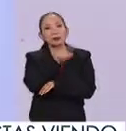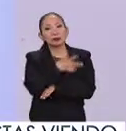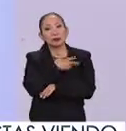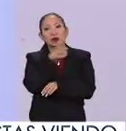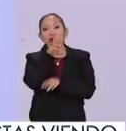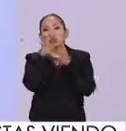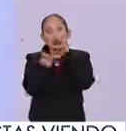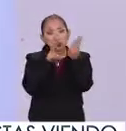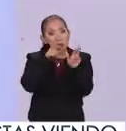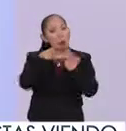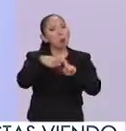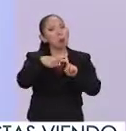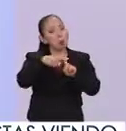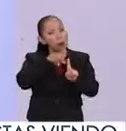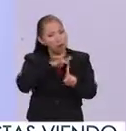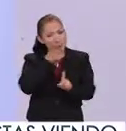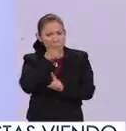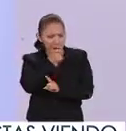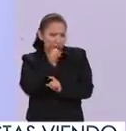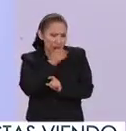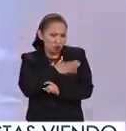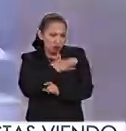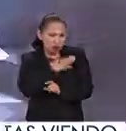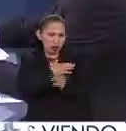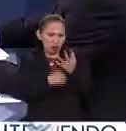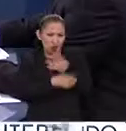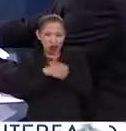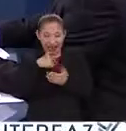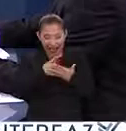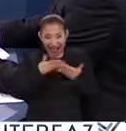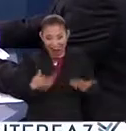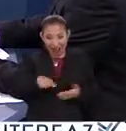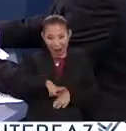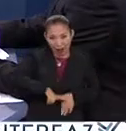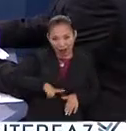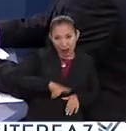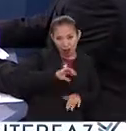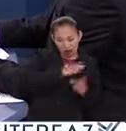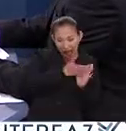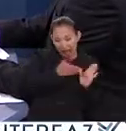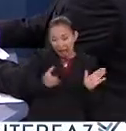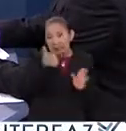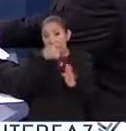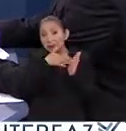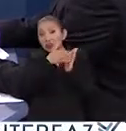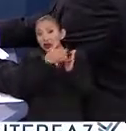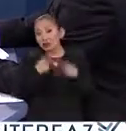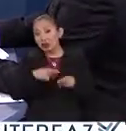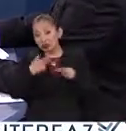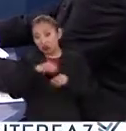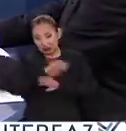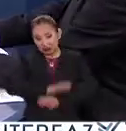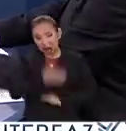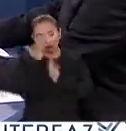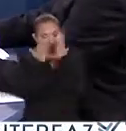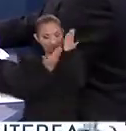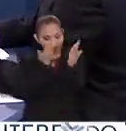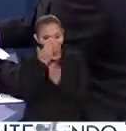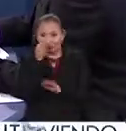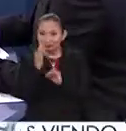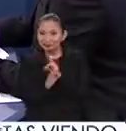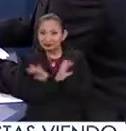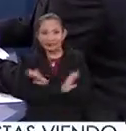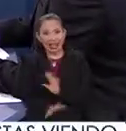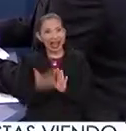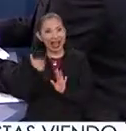resultados muy positivos. Decirles que al día de hoy en esta administración ya tenemos más de 6 millones de personas que han salido de